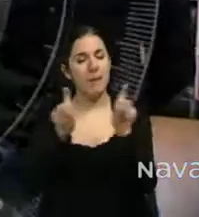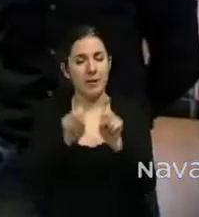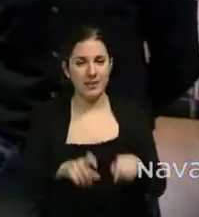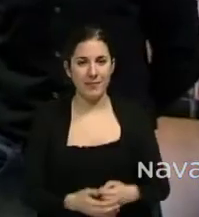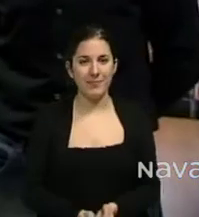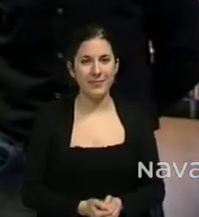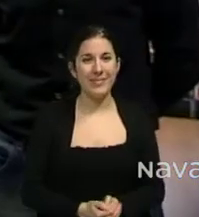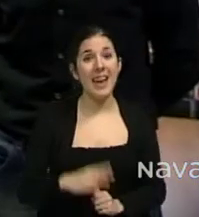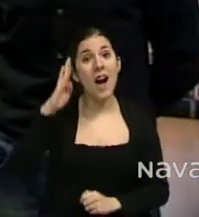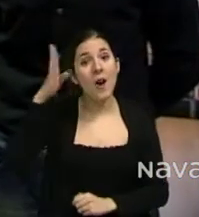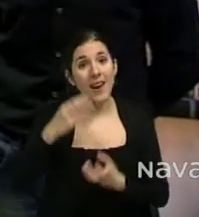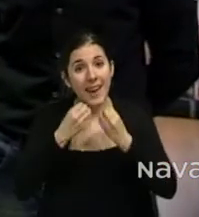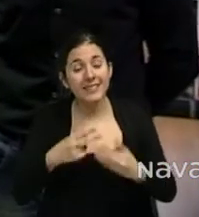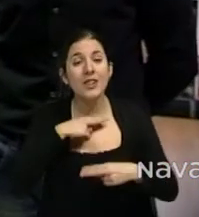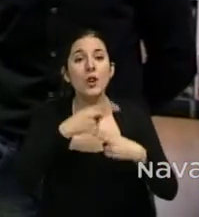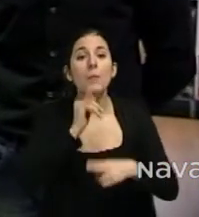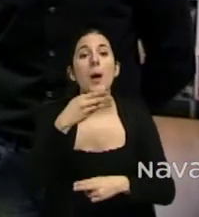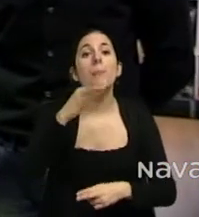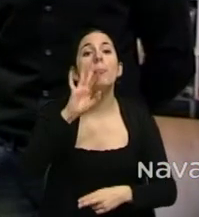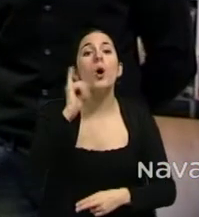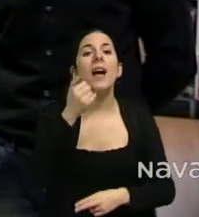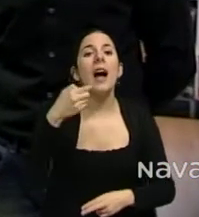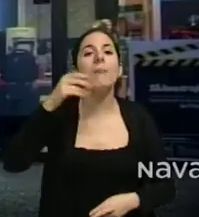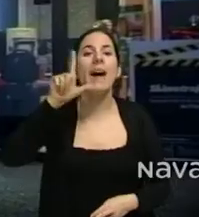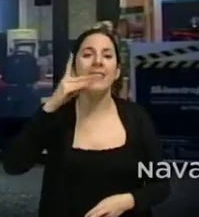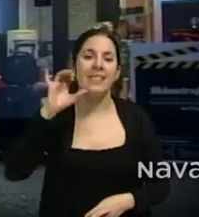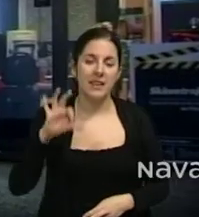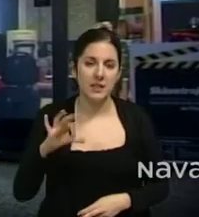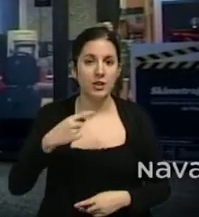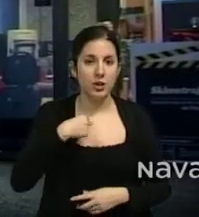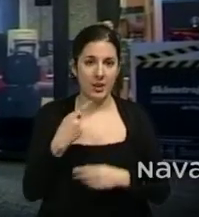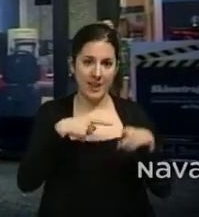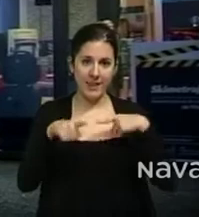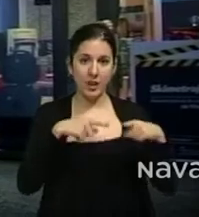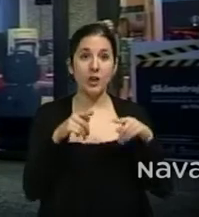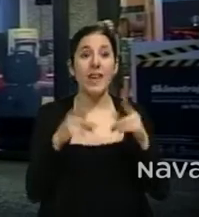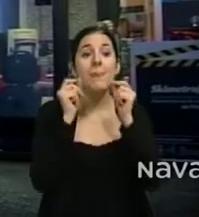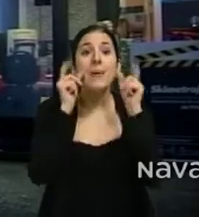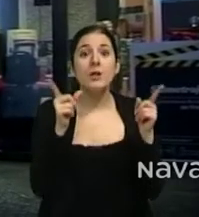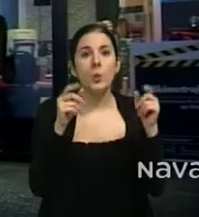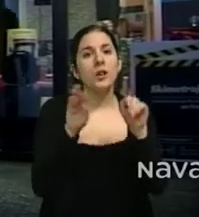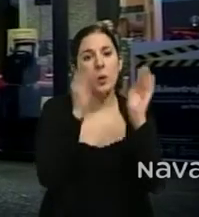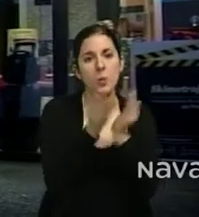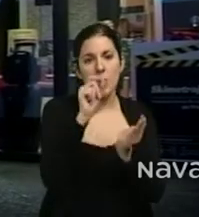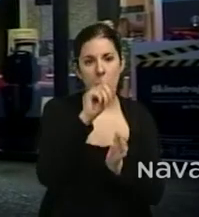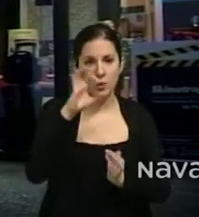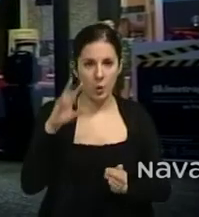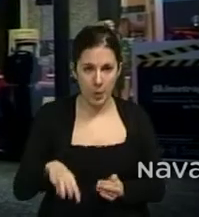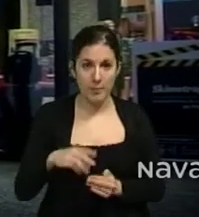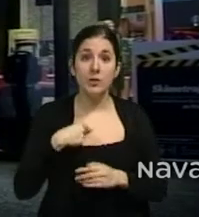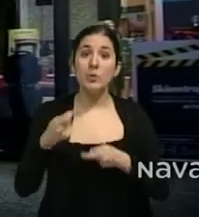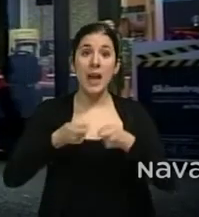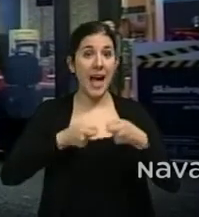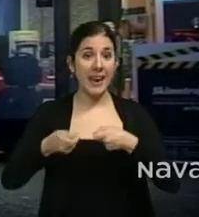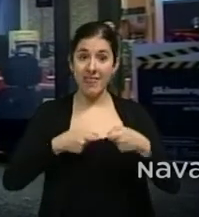Hola, ¿qué tal? Mi nombre es Borja Valdés y soy el director de descubriendomundo.com. Es una agencia de viajes minorista, en un